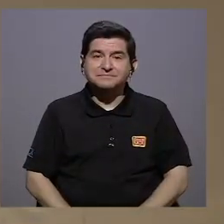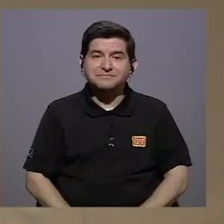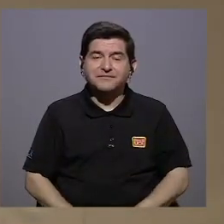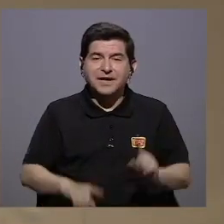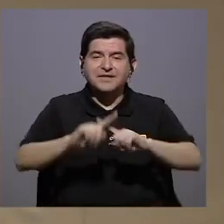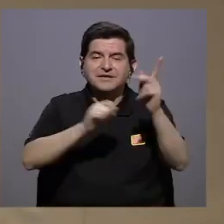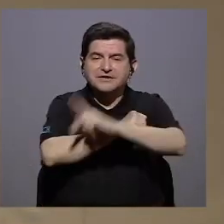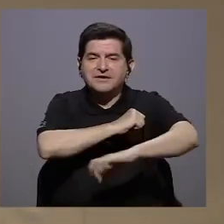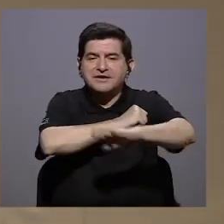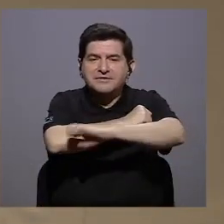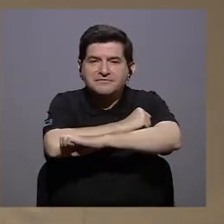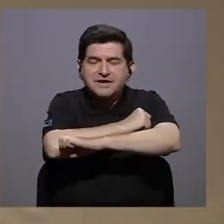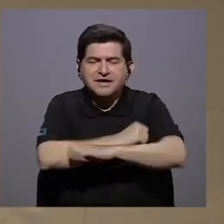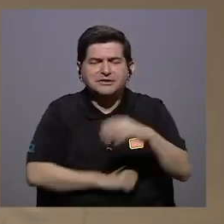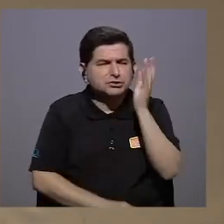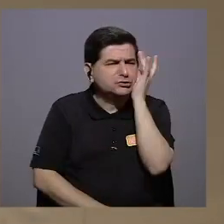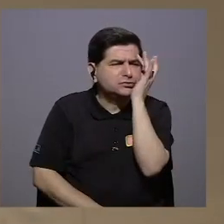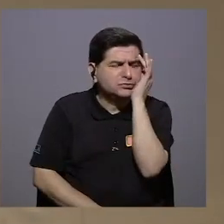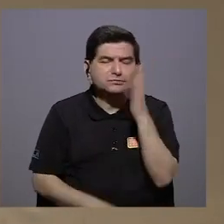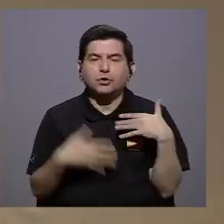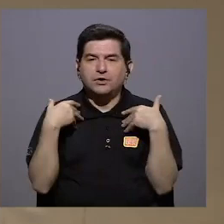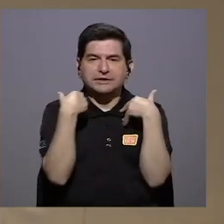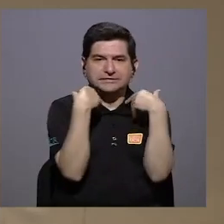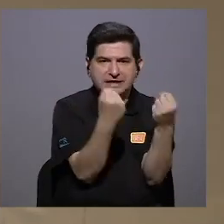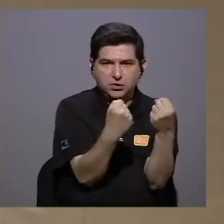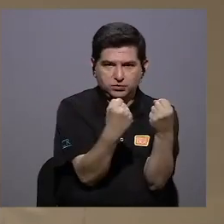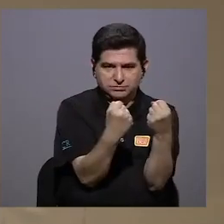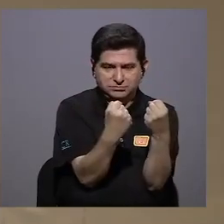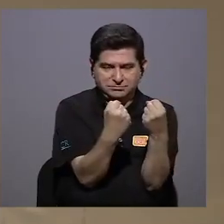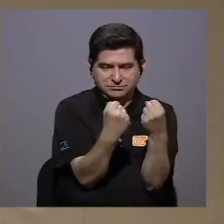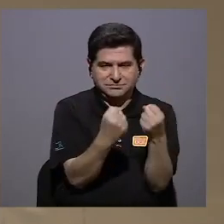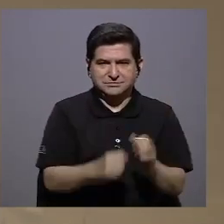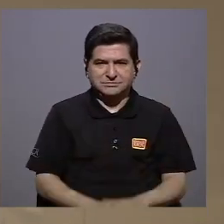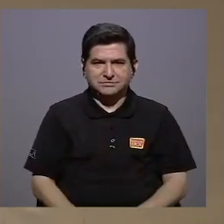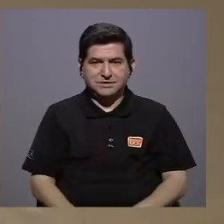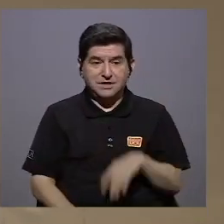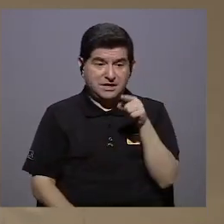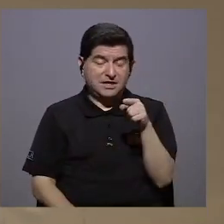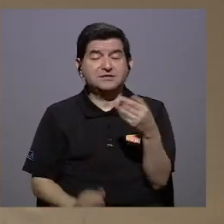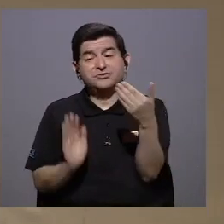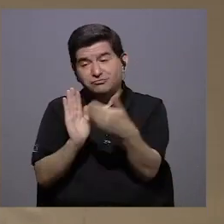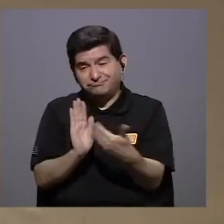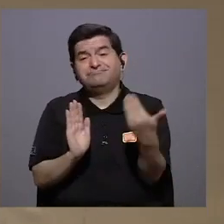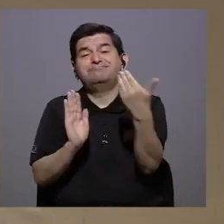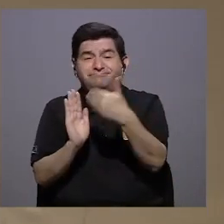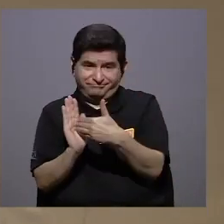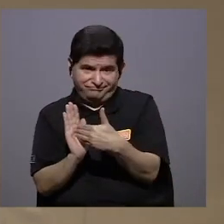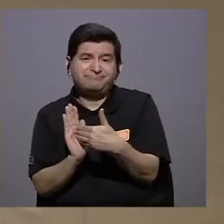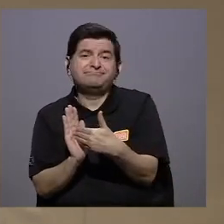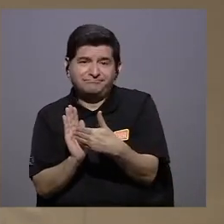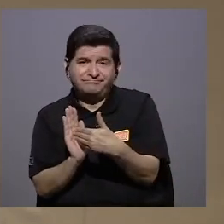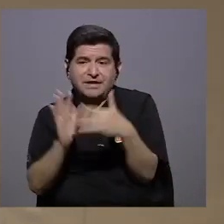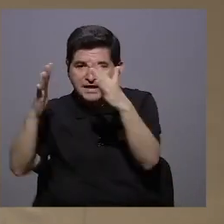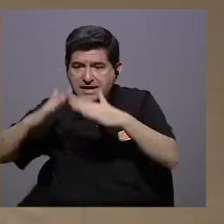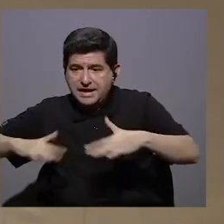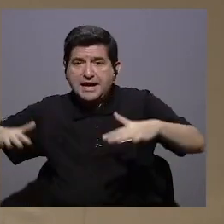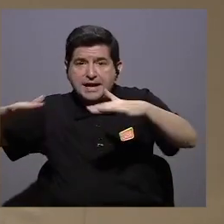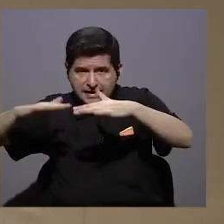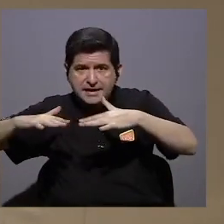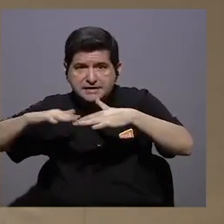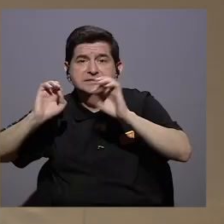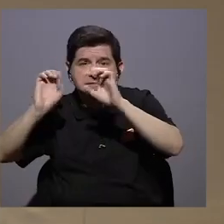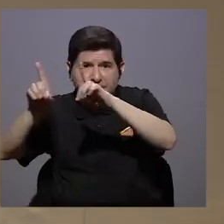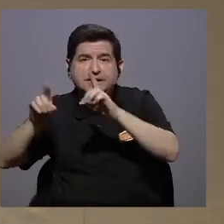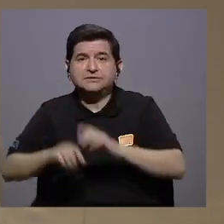los estados se han preocupado mucho por la sanidad y esto ha quedado en detrimento del escenario